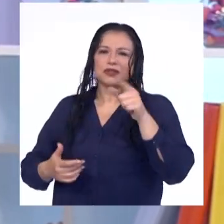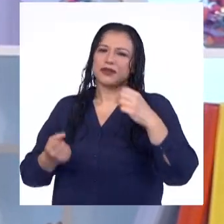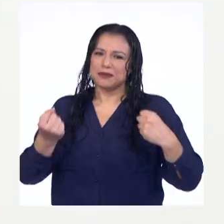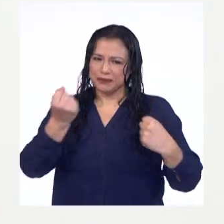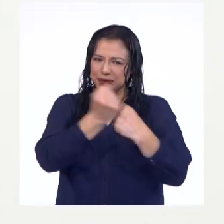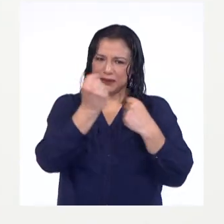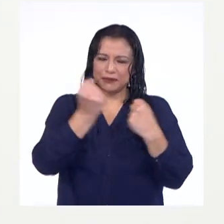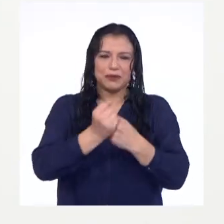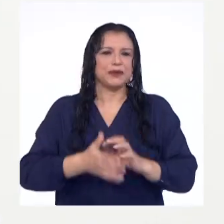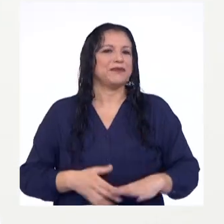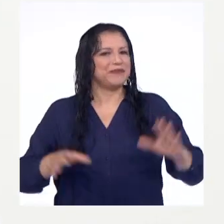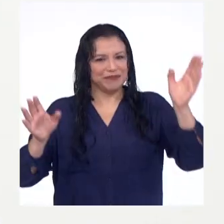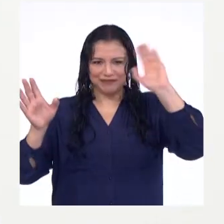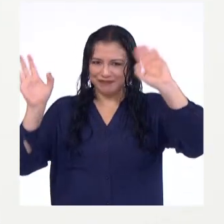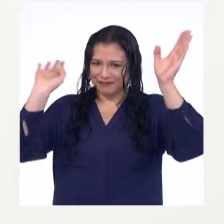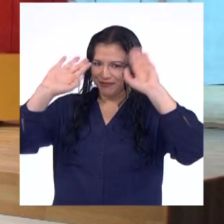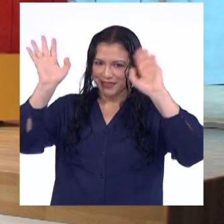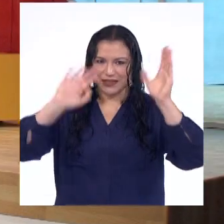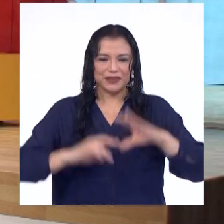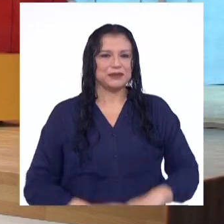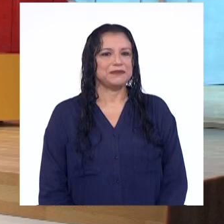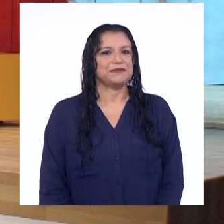apoyo. Chao.